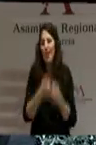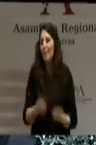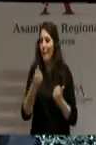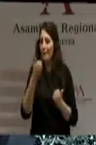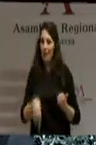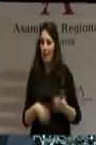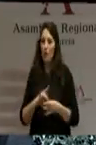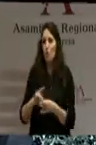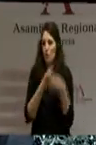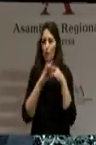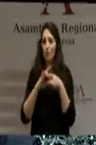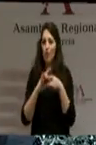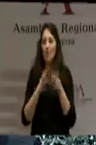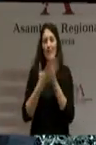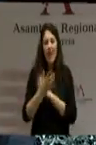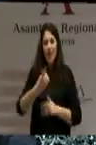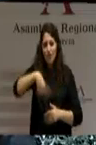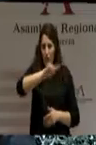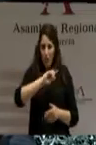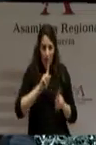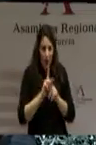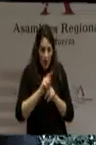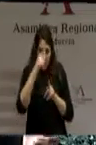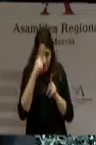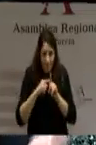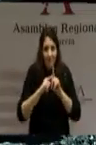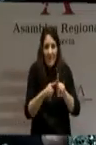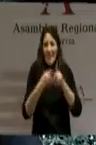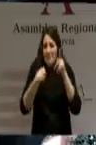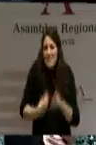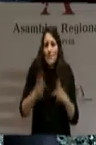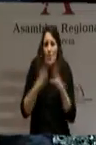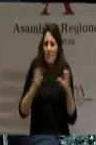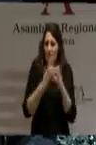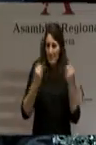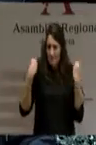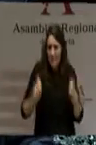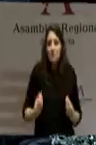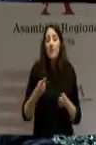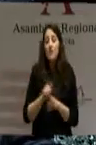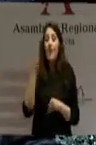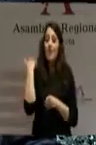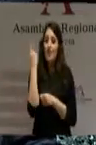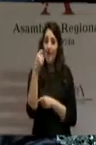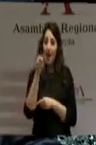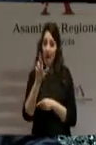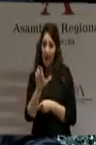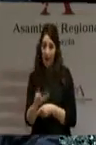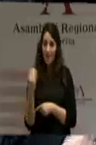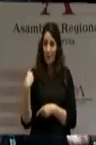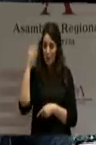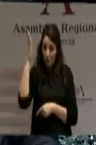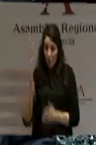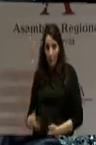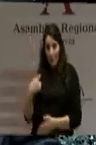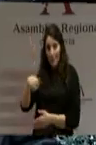Estoy convencido de que todos tenemos el mismo afán. Y por eso les reitero el llamamiento que les hacía ayer Alberto Gárrez, para